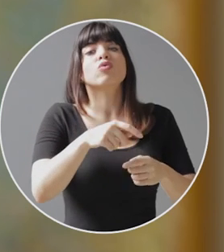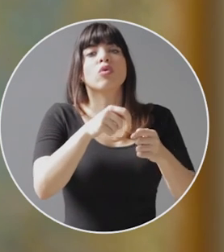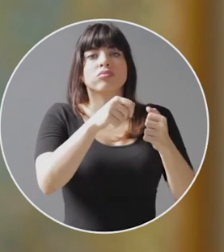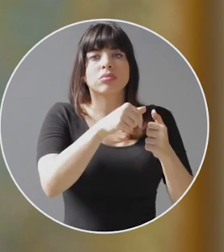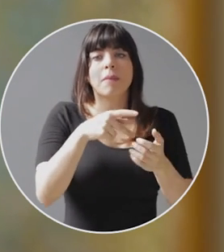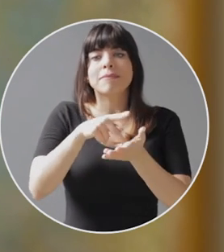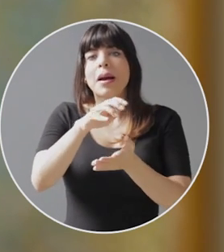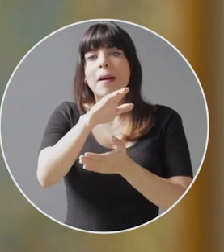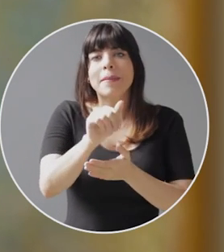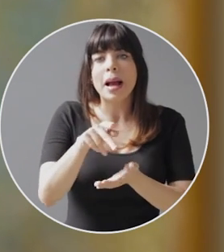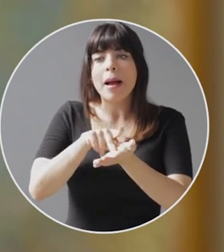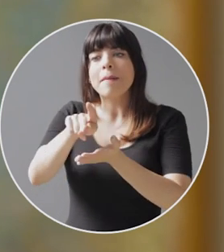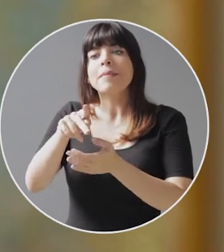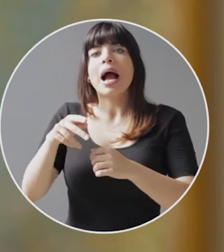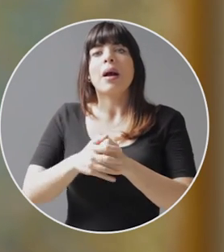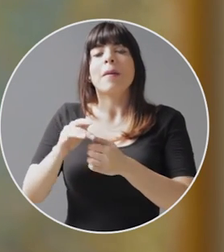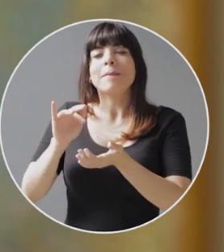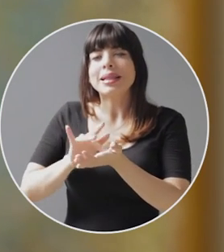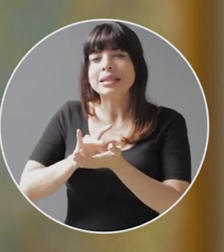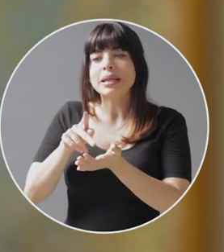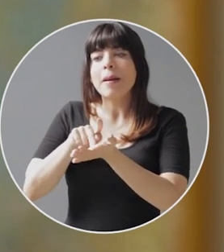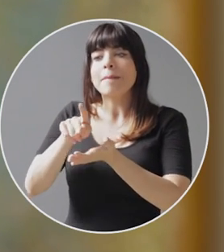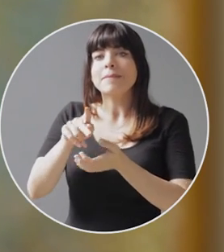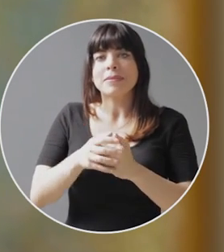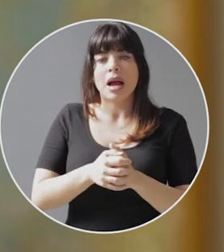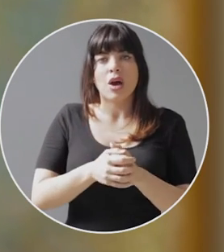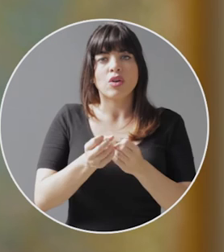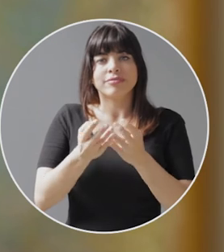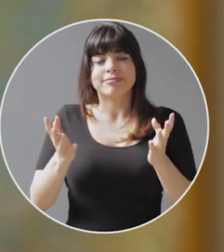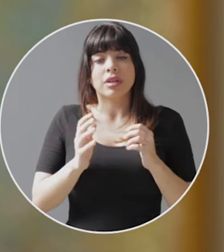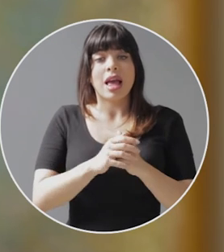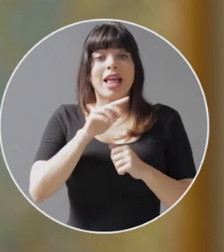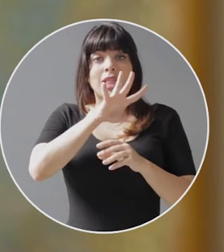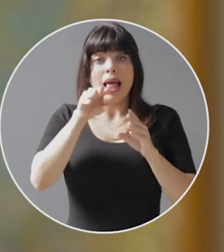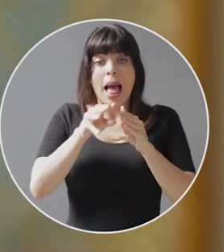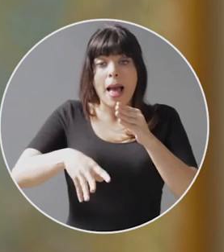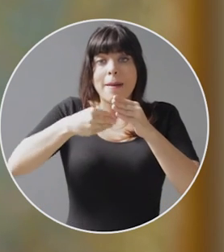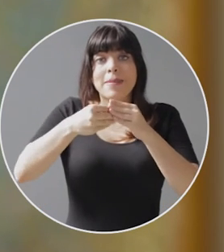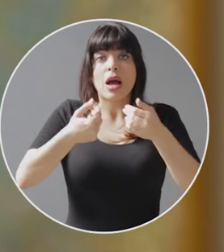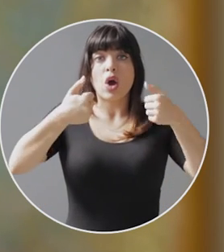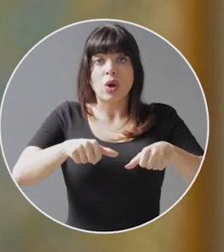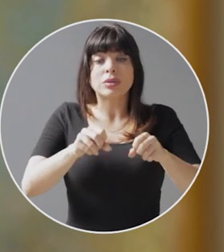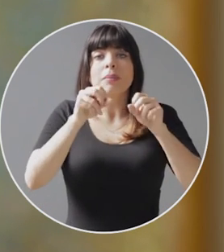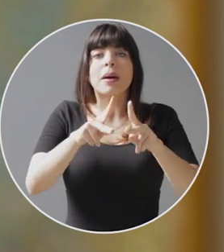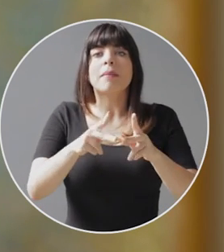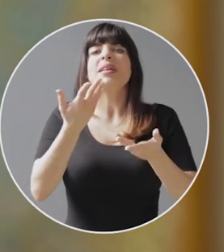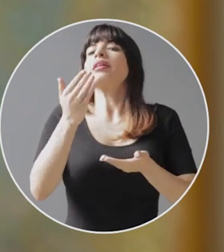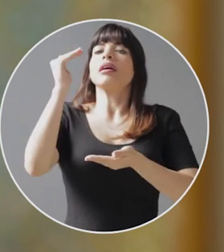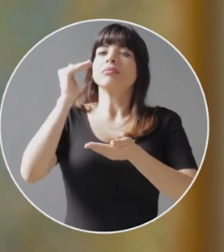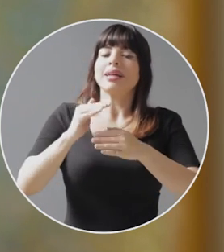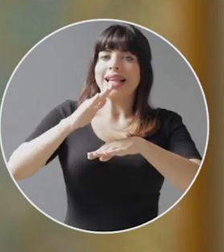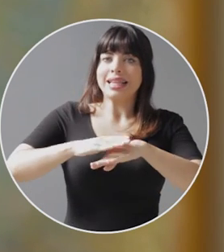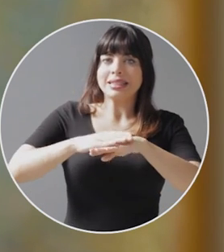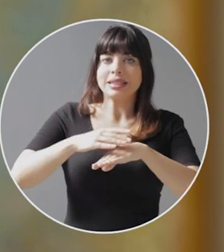el pago de becas, el pago de medicinas y el pago de útiles. Además, el consenso permitió la reducción